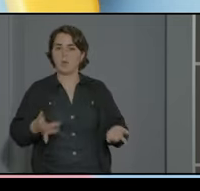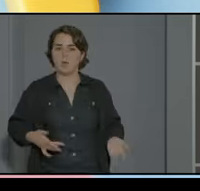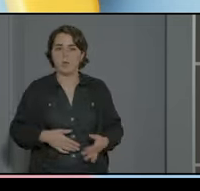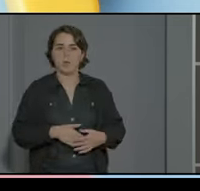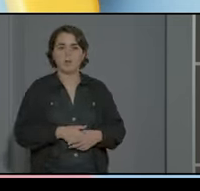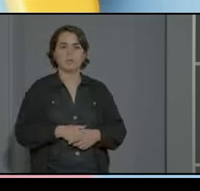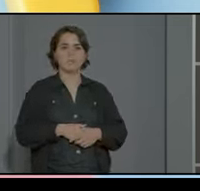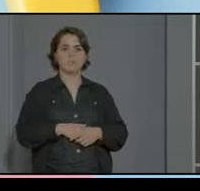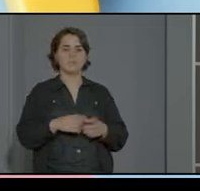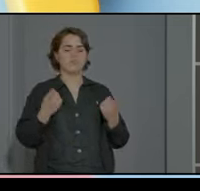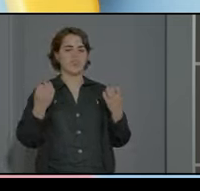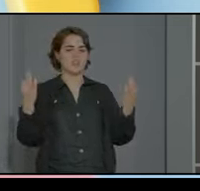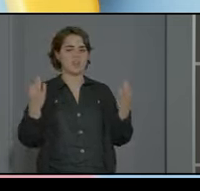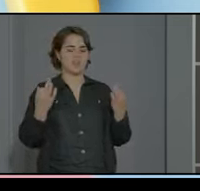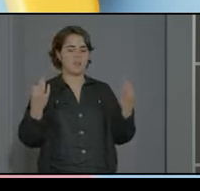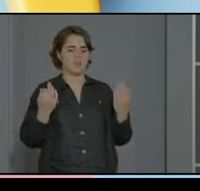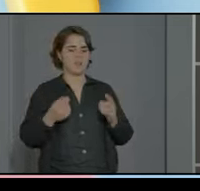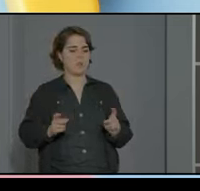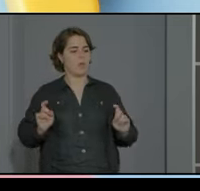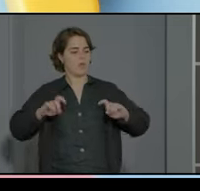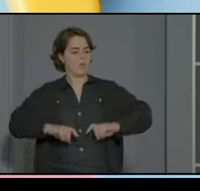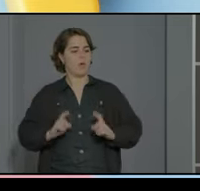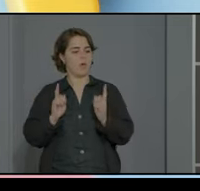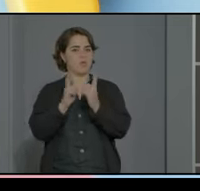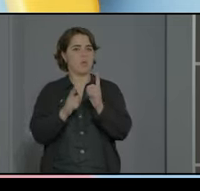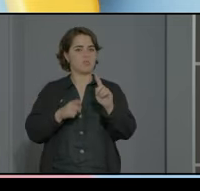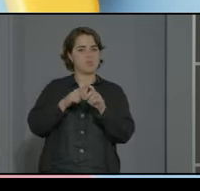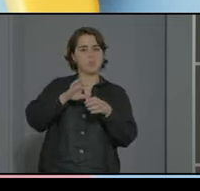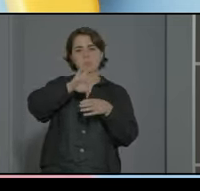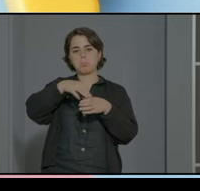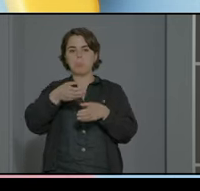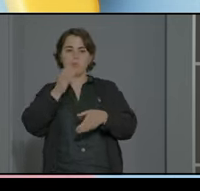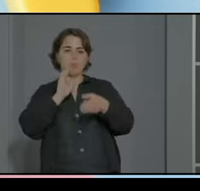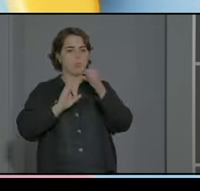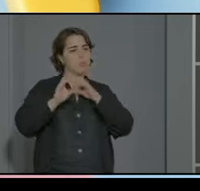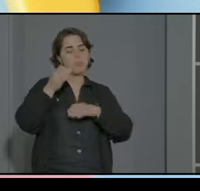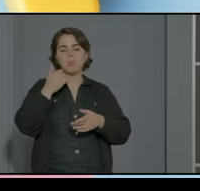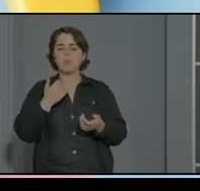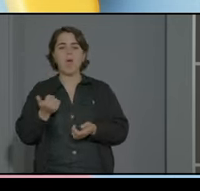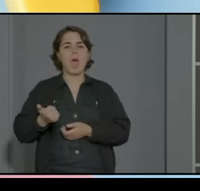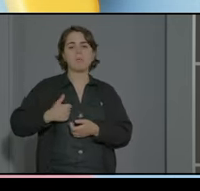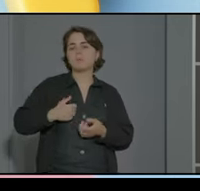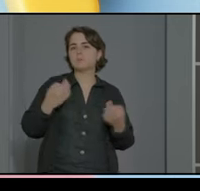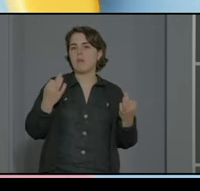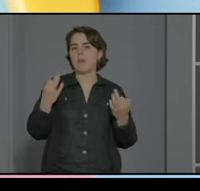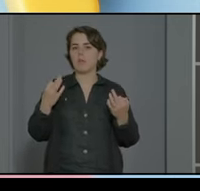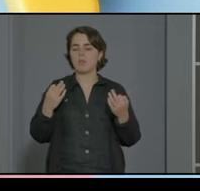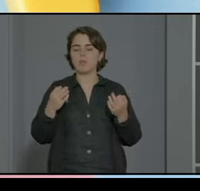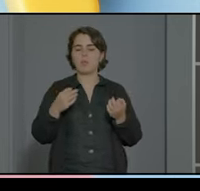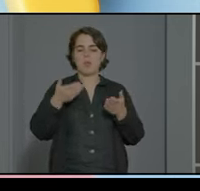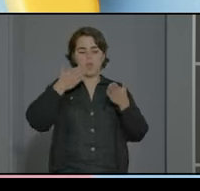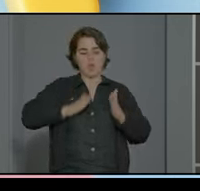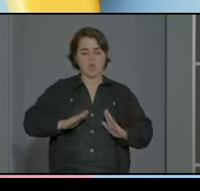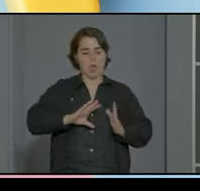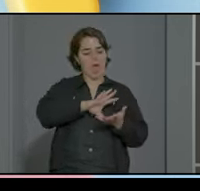y quedan quedan con ellos para tomar un café de forma informal aprovechando a lo mejor la adaptación de su hijo